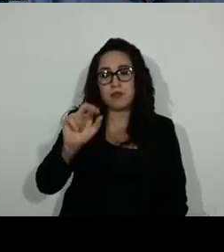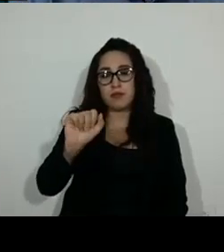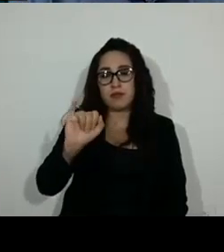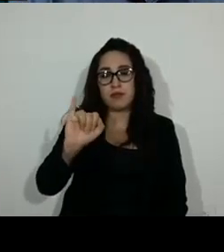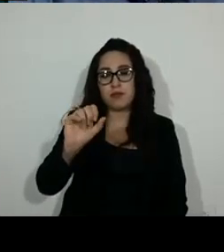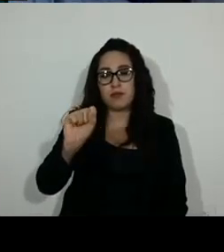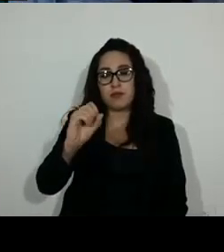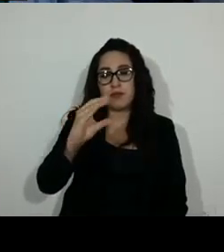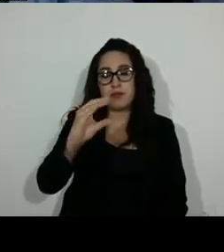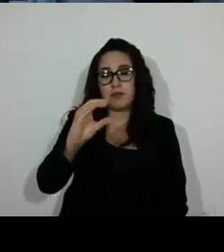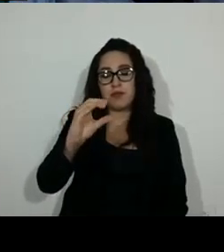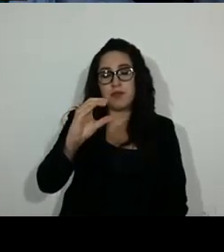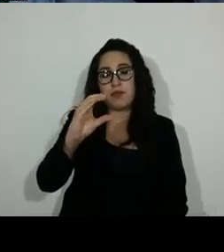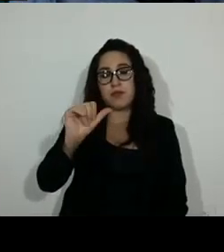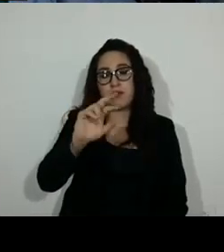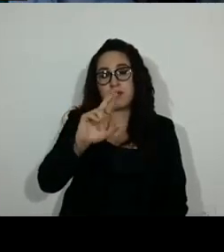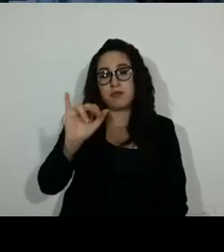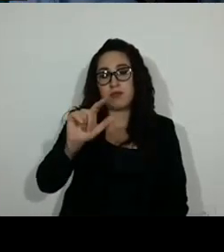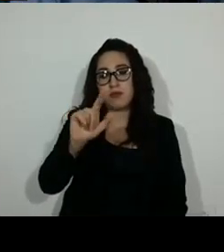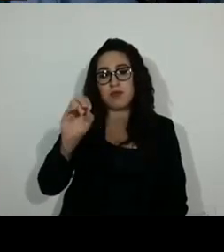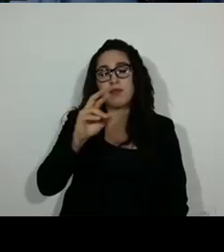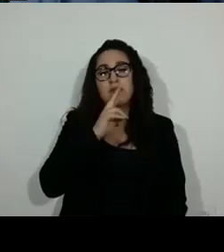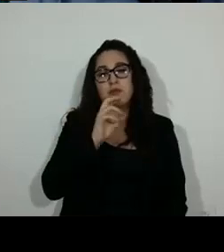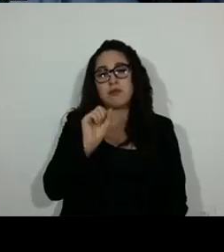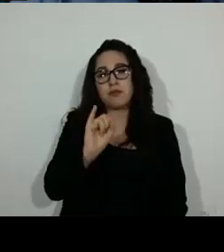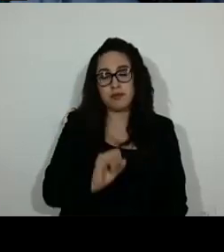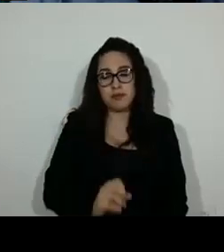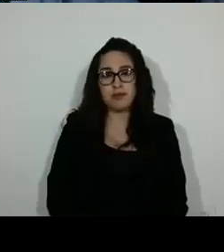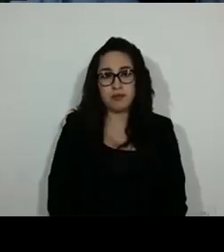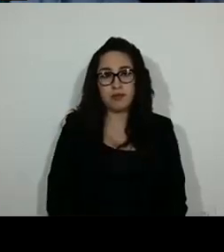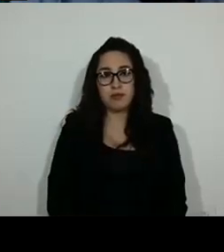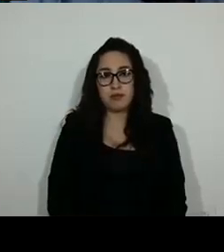González Carrillo, a favor. Gracias, diputada.